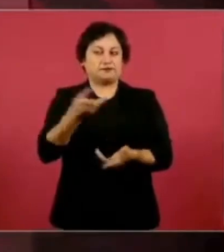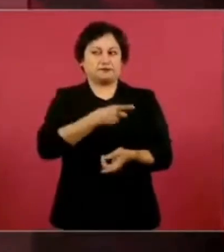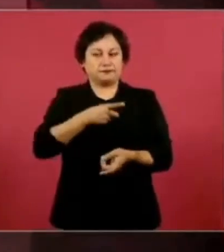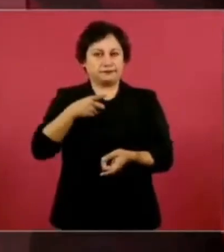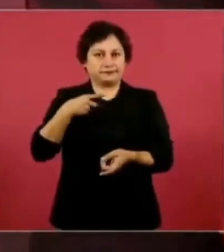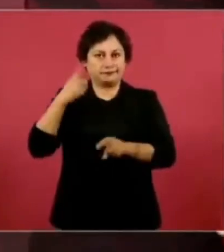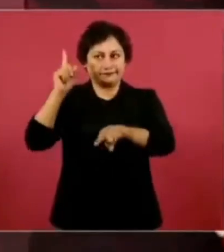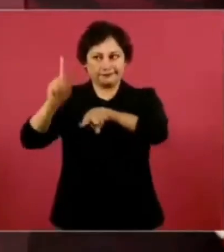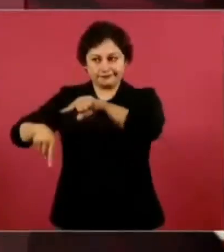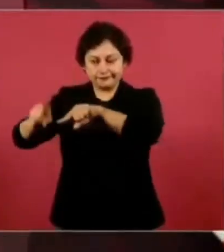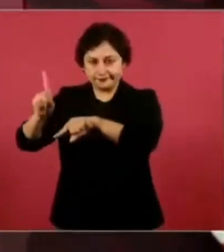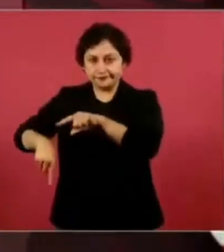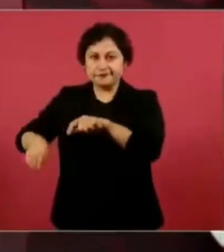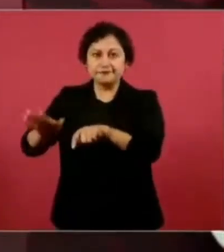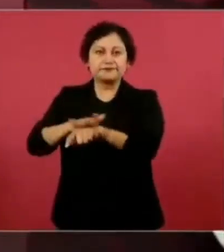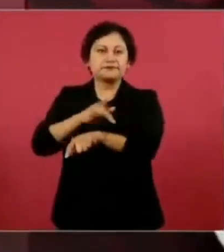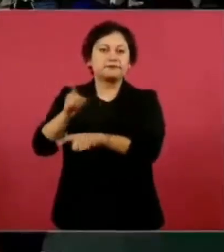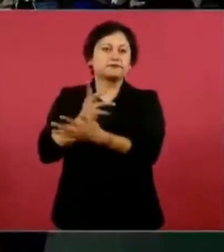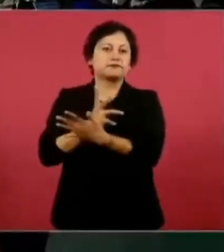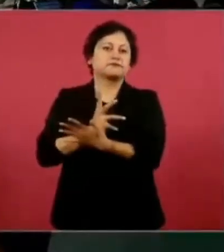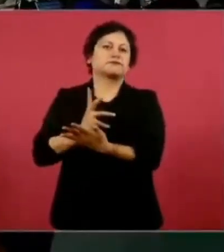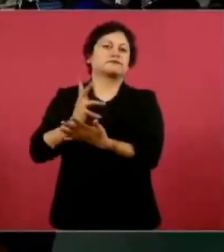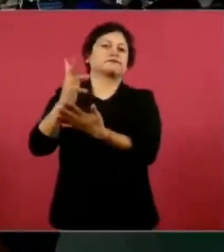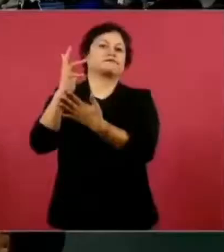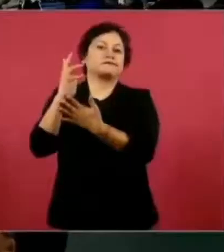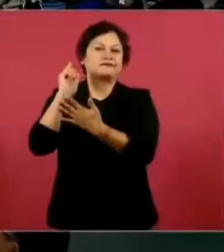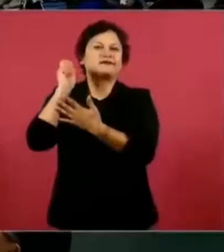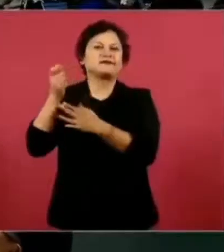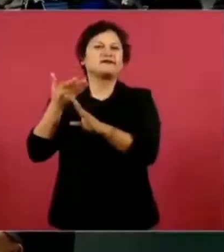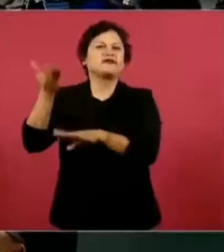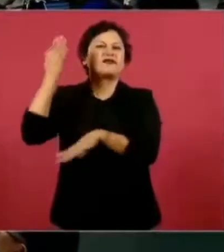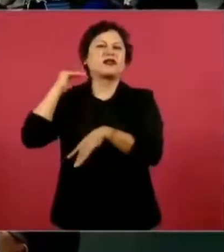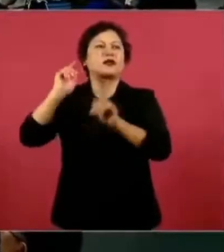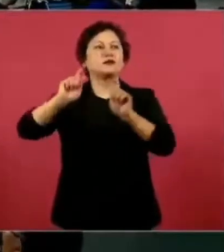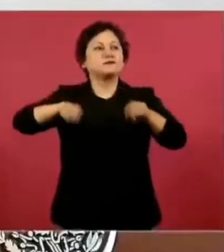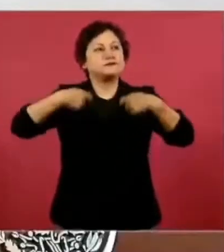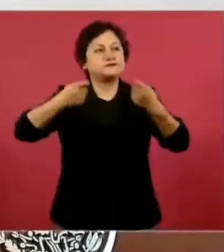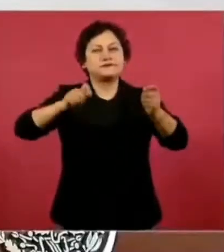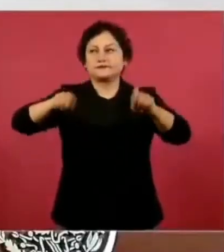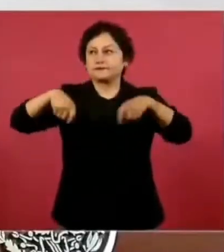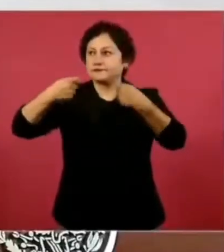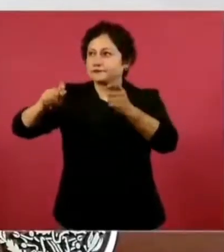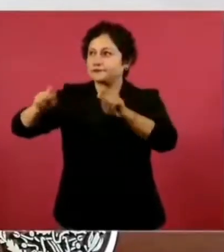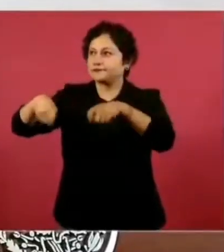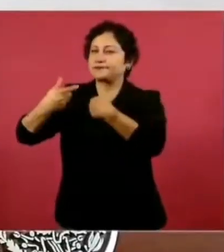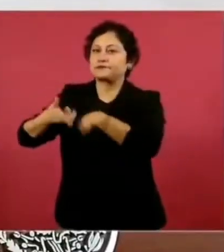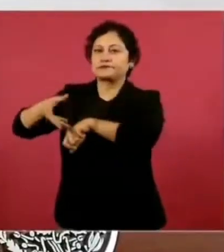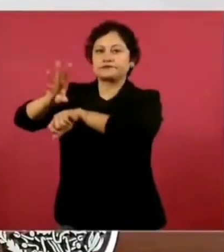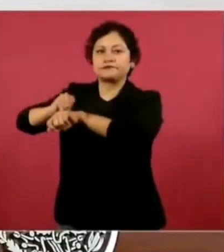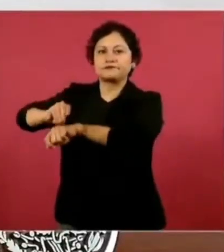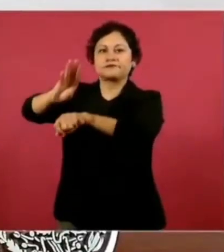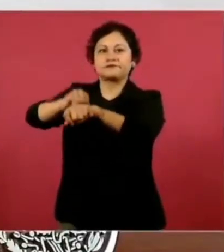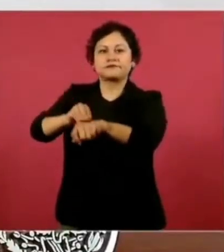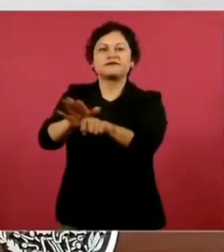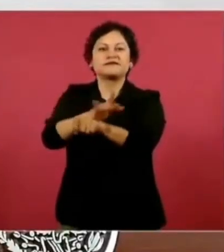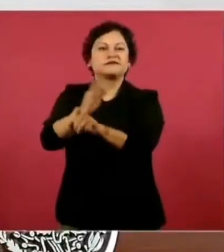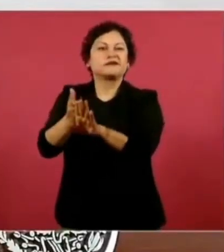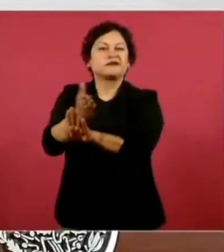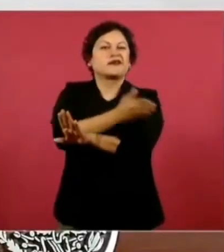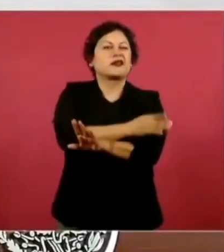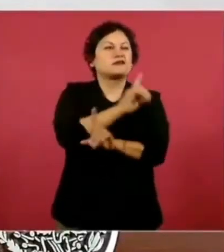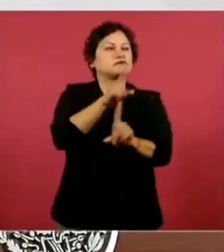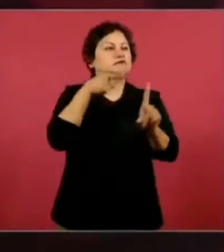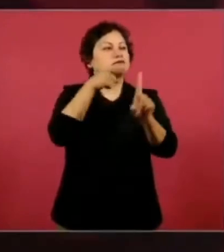se les pasó la mano dando permiso por influyentismo y otra